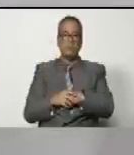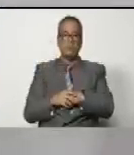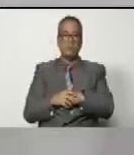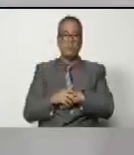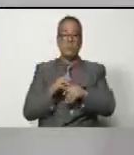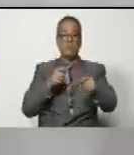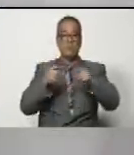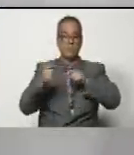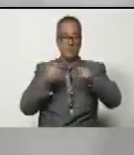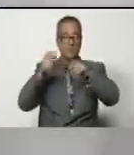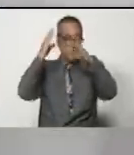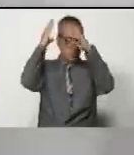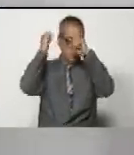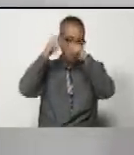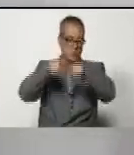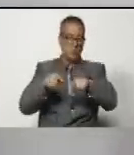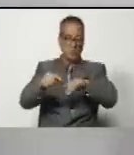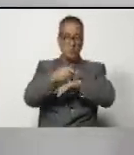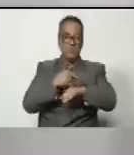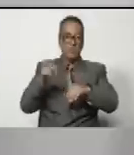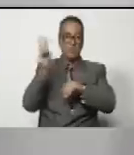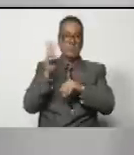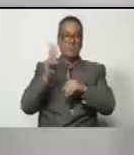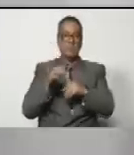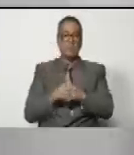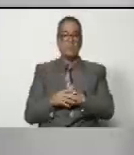Acciones diplomáticas contra el gobierno de Venezuela.